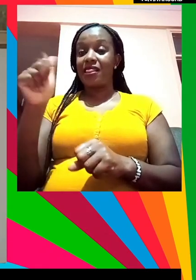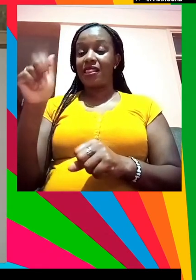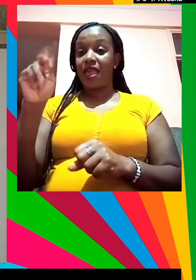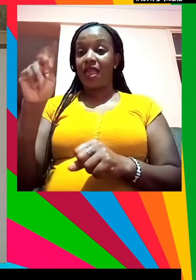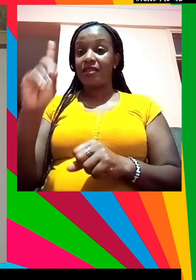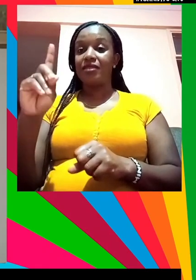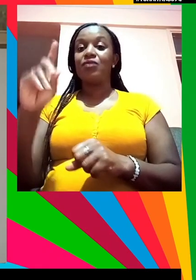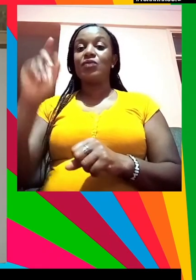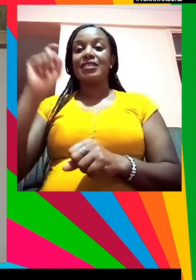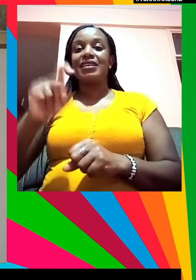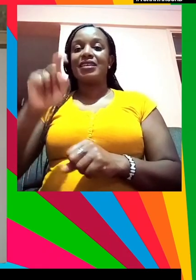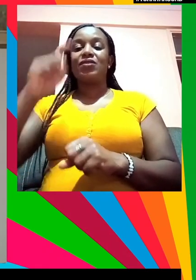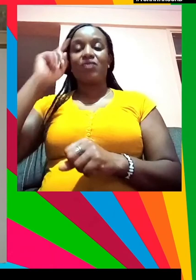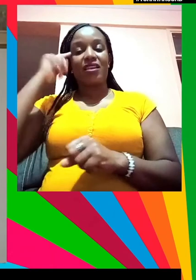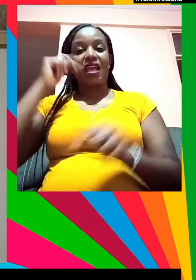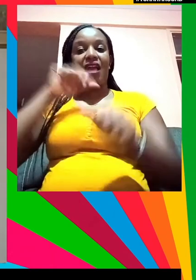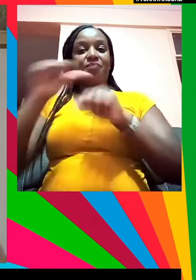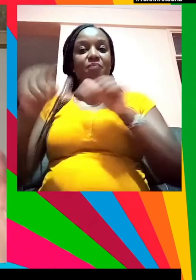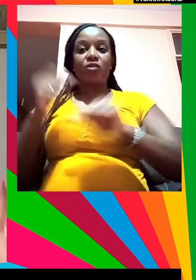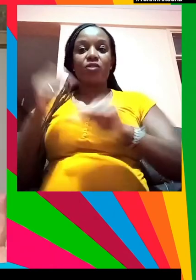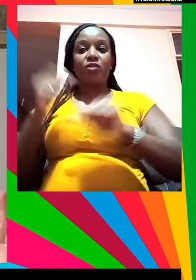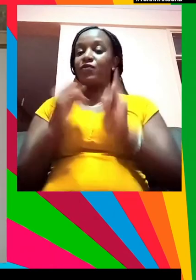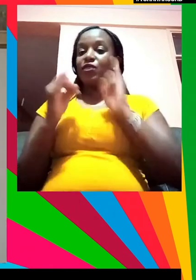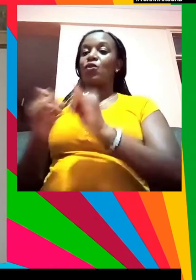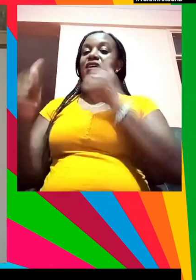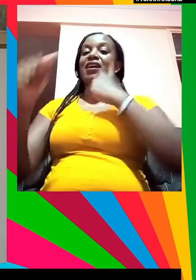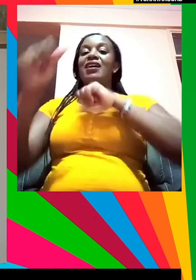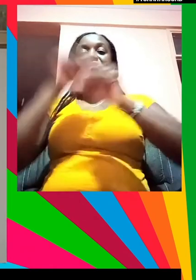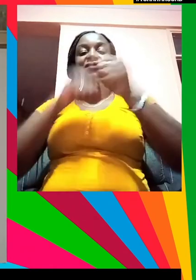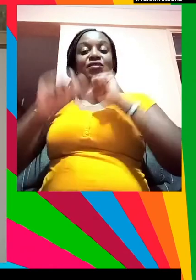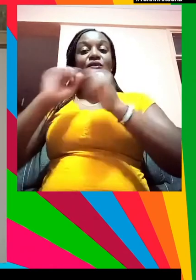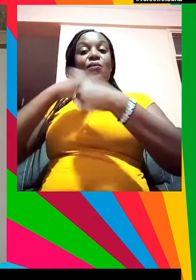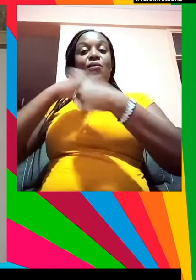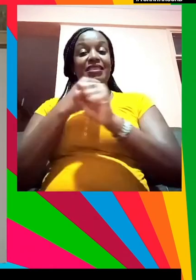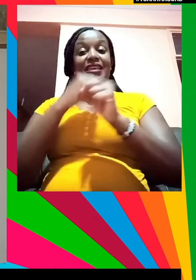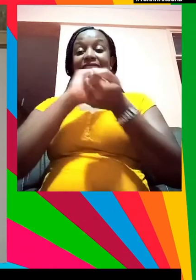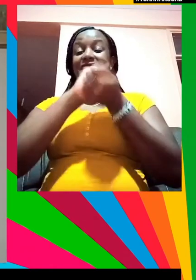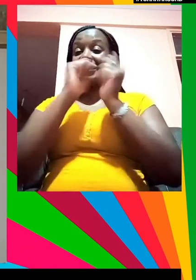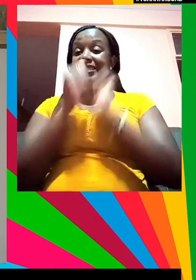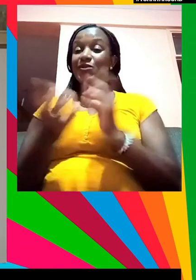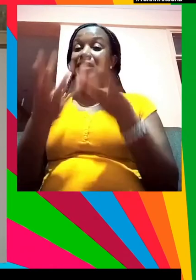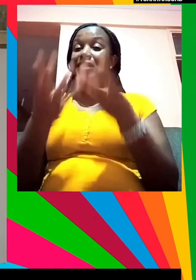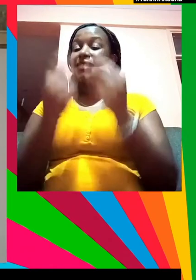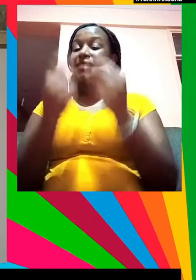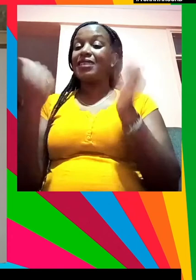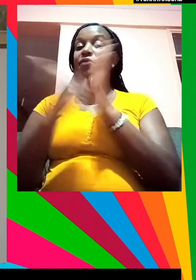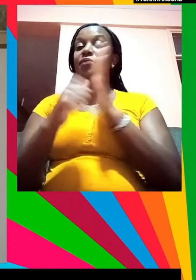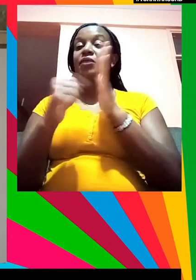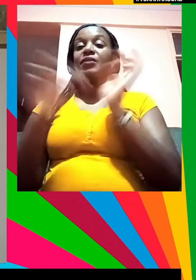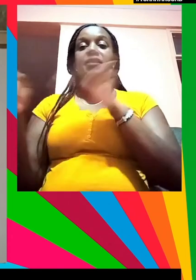colectiva y acción individual porque para operar estos cambios y tratar la crisis climática y